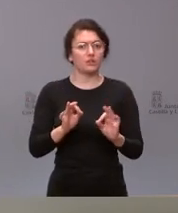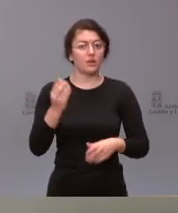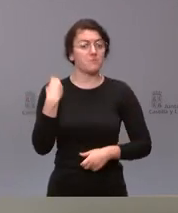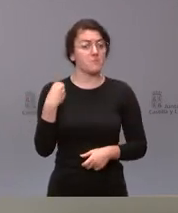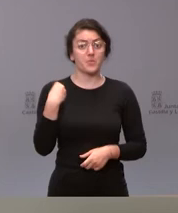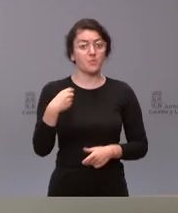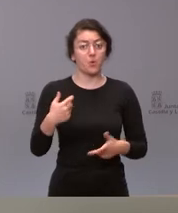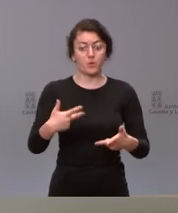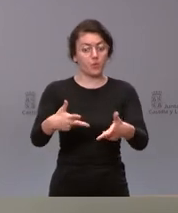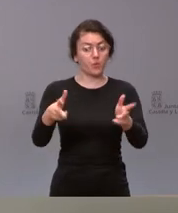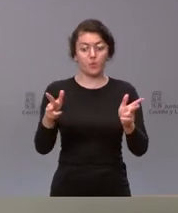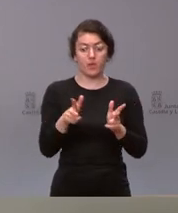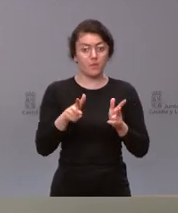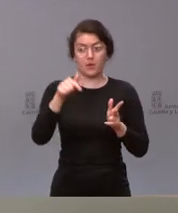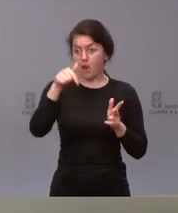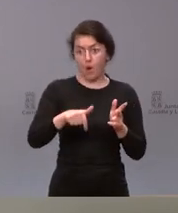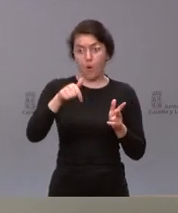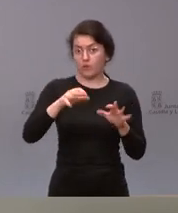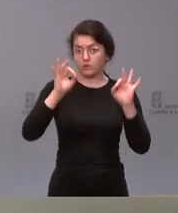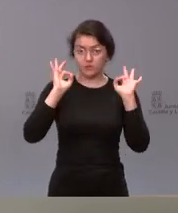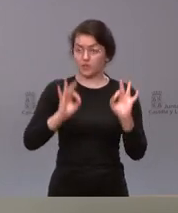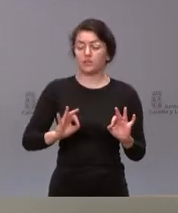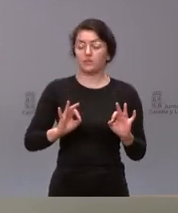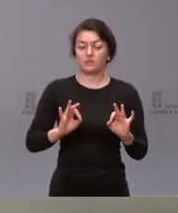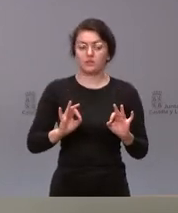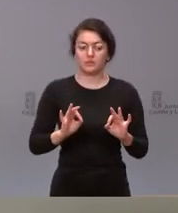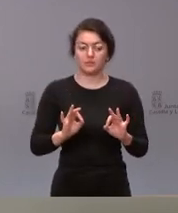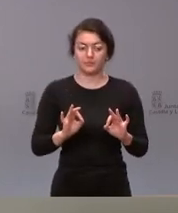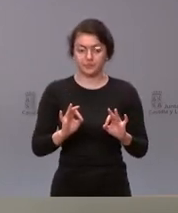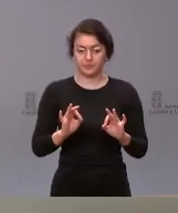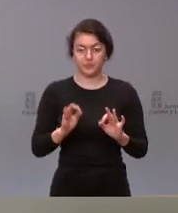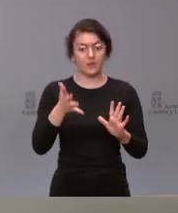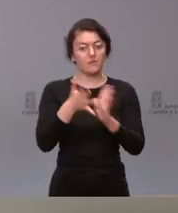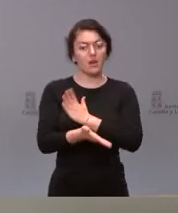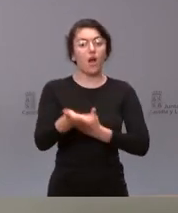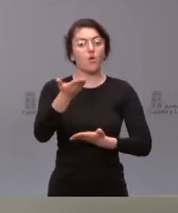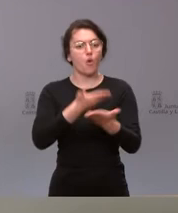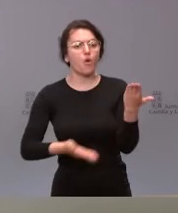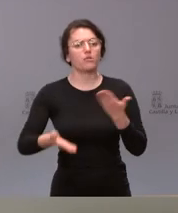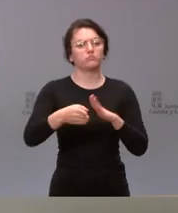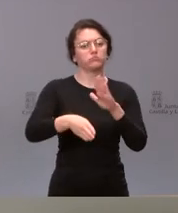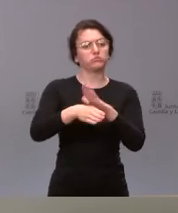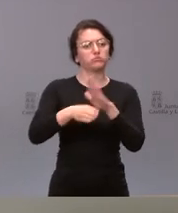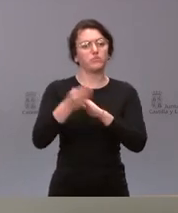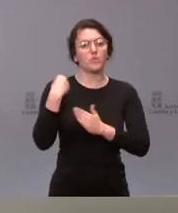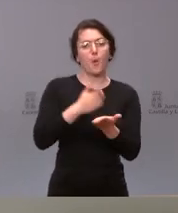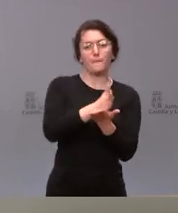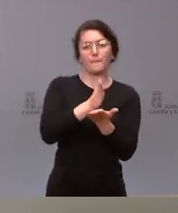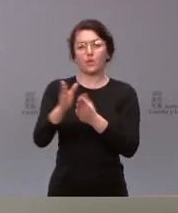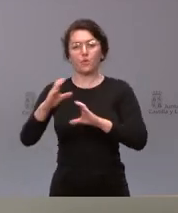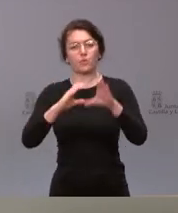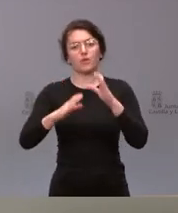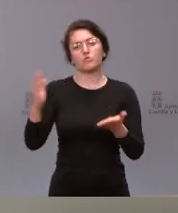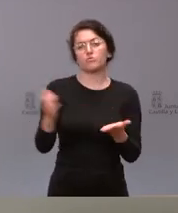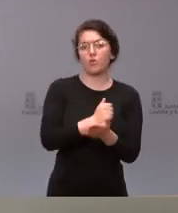prensa que tenemos en esta jornada y por tanto colaboraremos y seguiremos colaborando con todos los medios de comunicación para que ustedes puedan transmitir